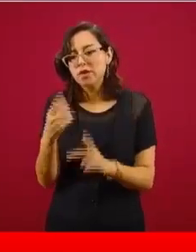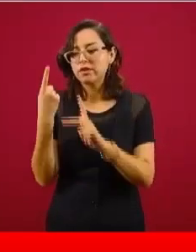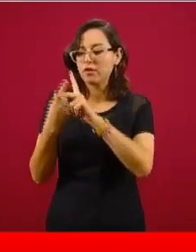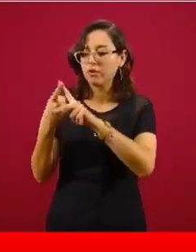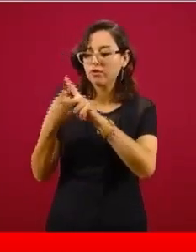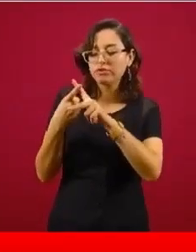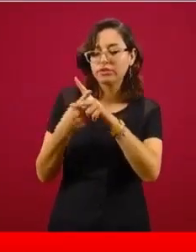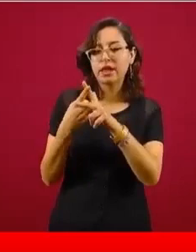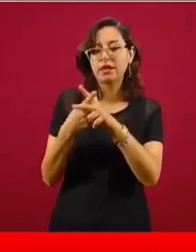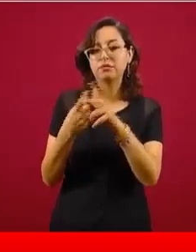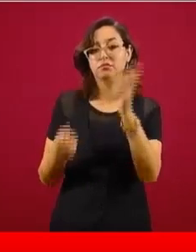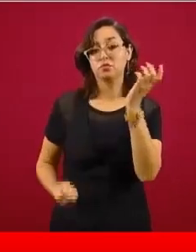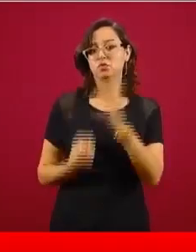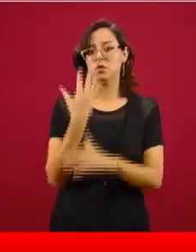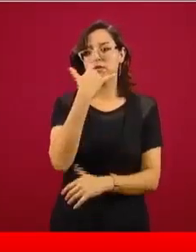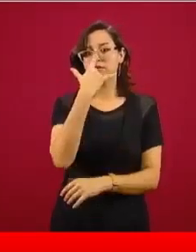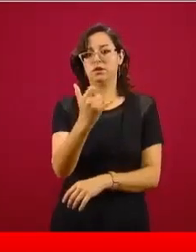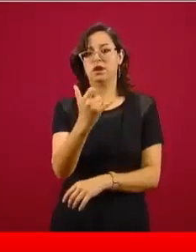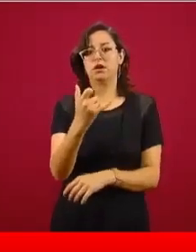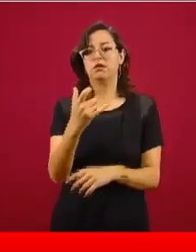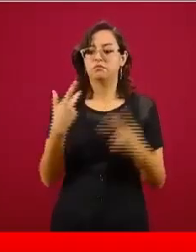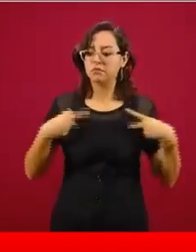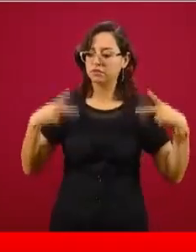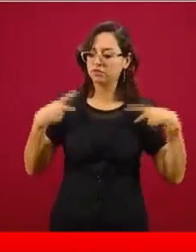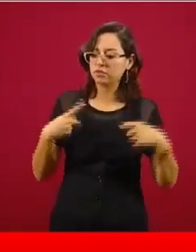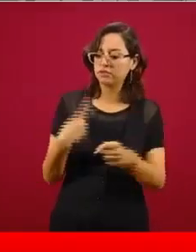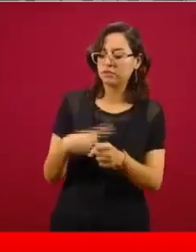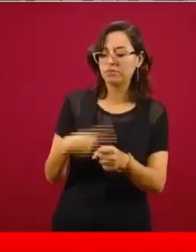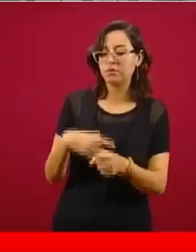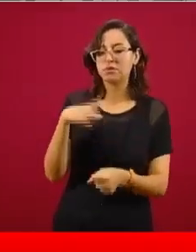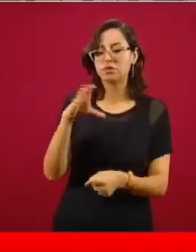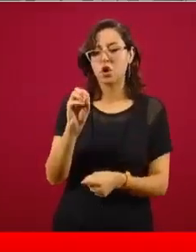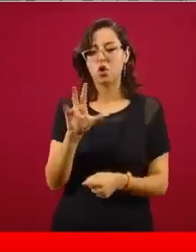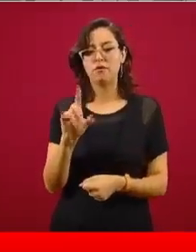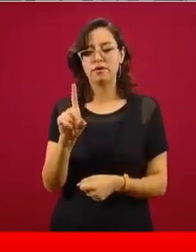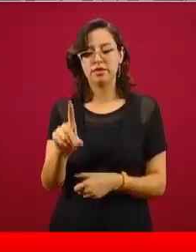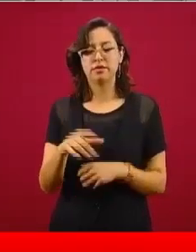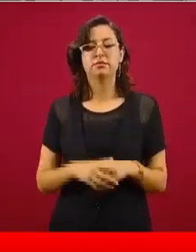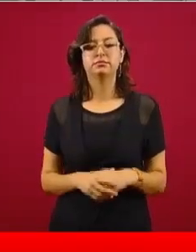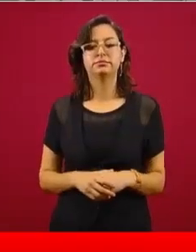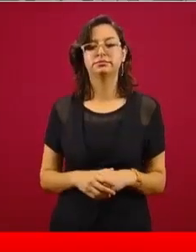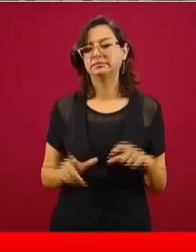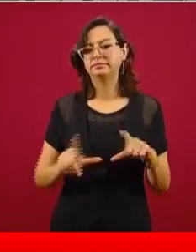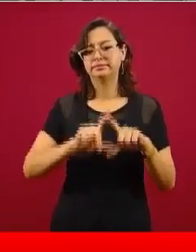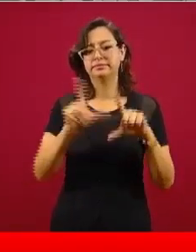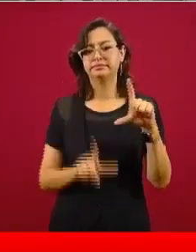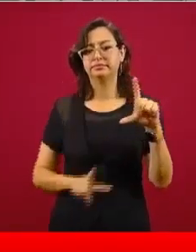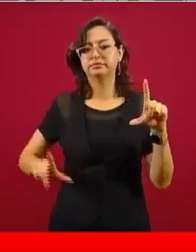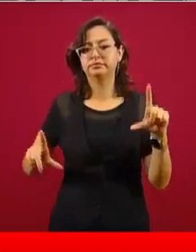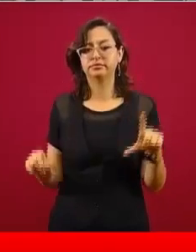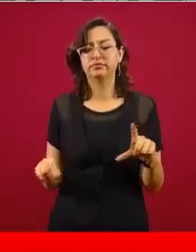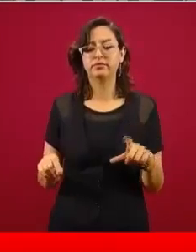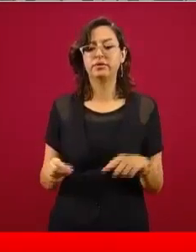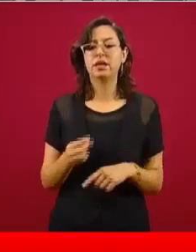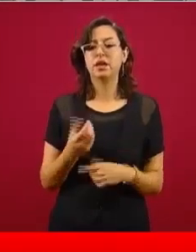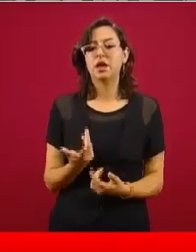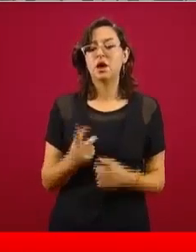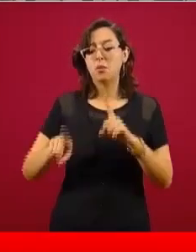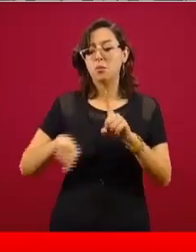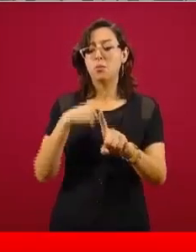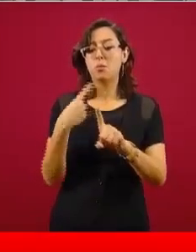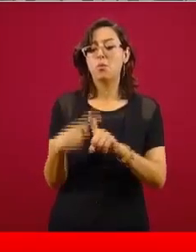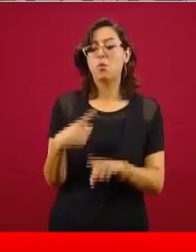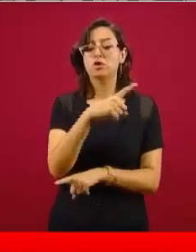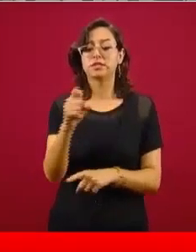caso las personas que tienen COVID. Y vemos que a nivel general en el país tenemos 3.9